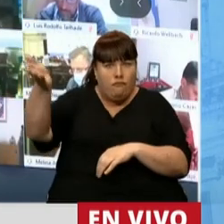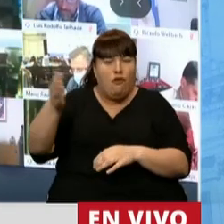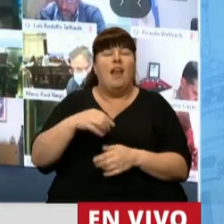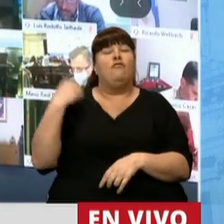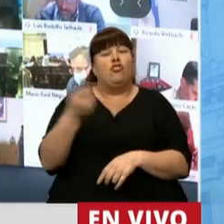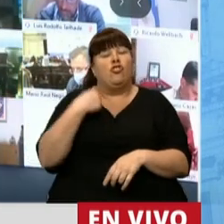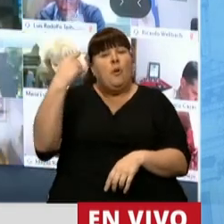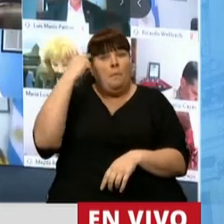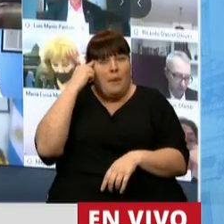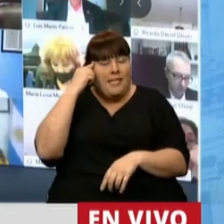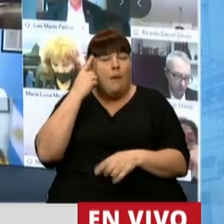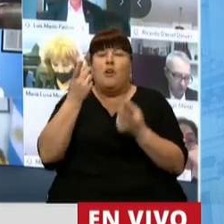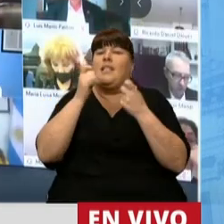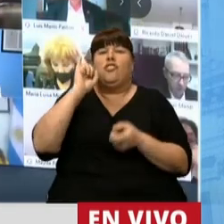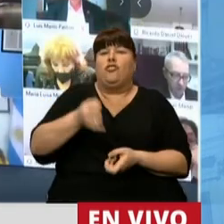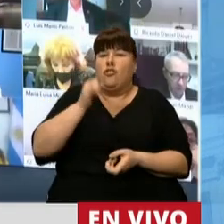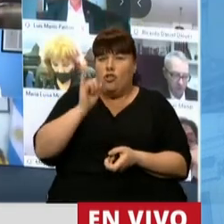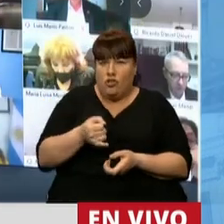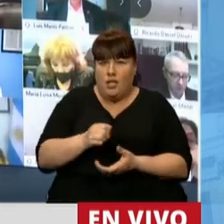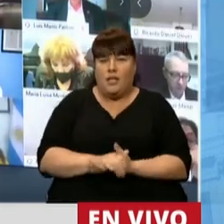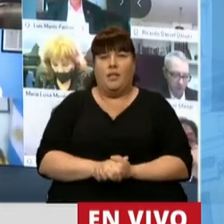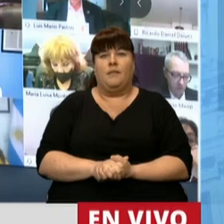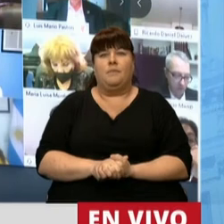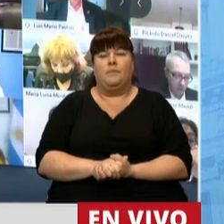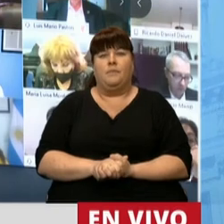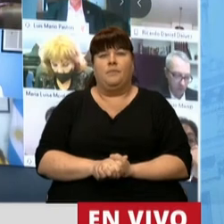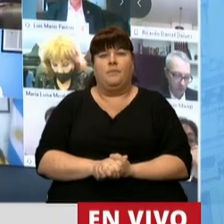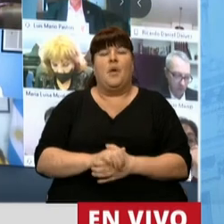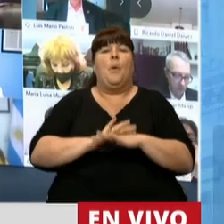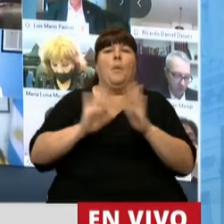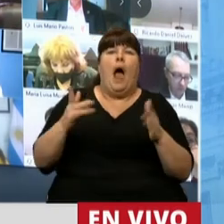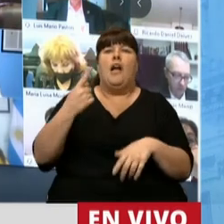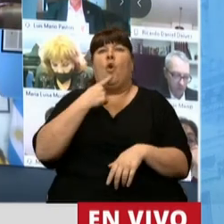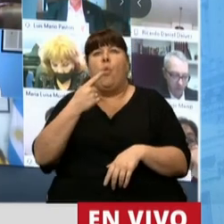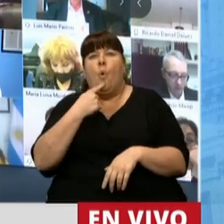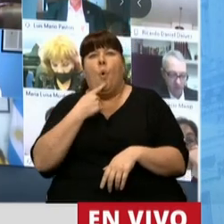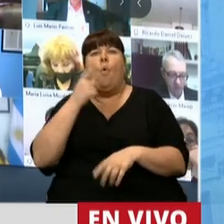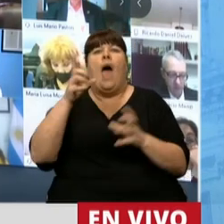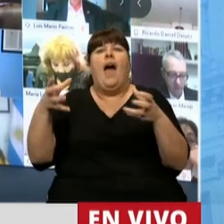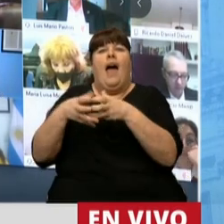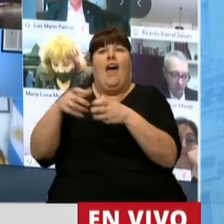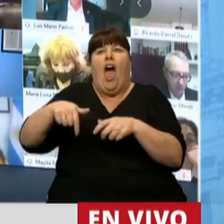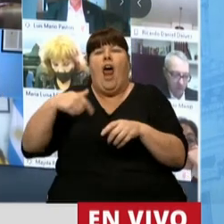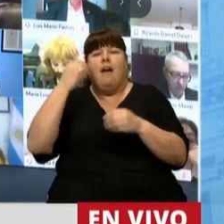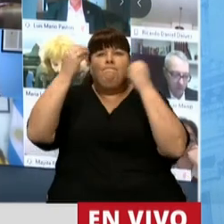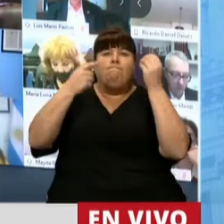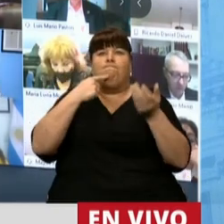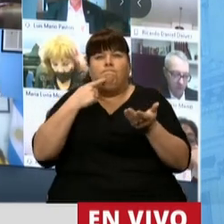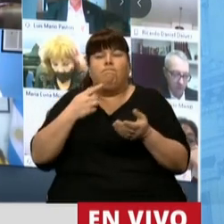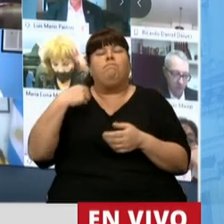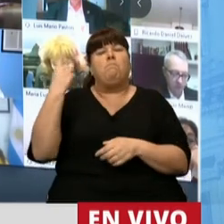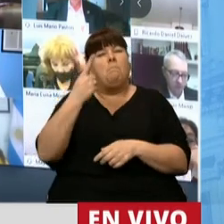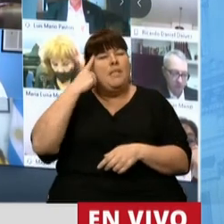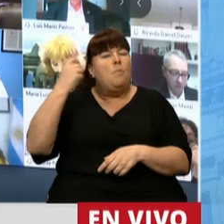es que consideramos necesario terminar con la incertidumbre que posee el sector hoy. Y